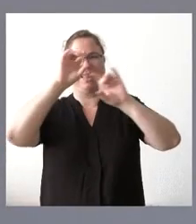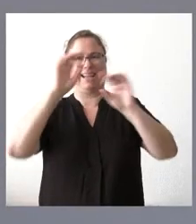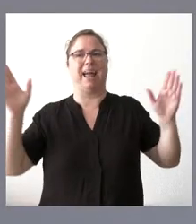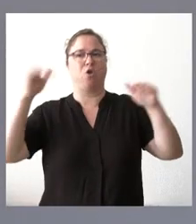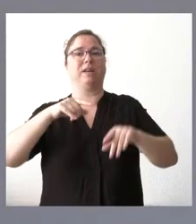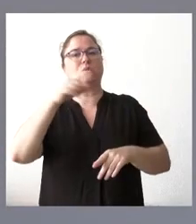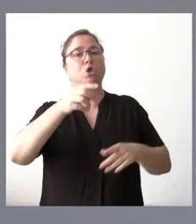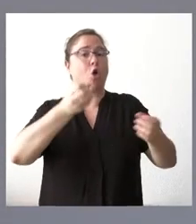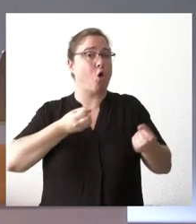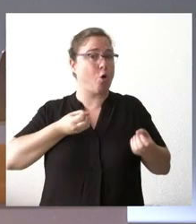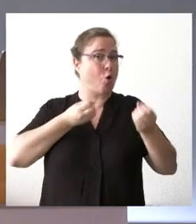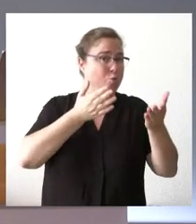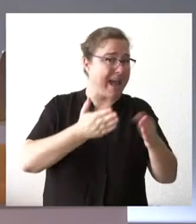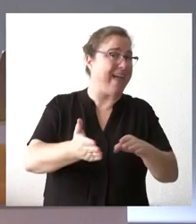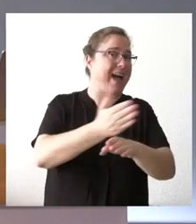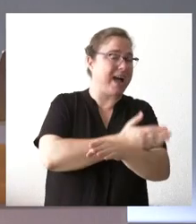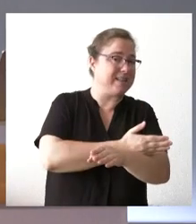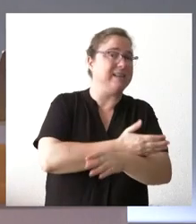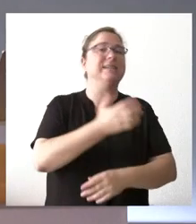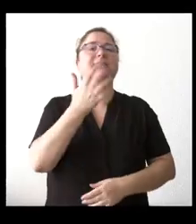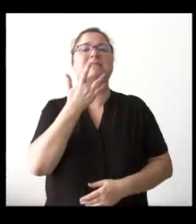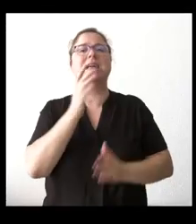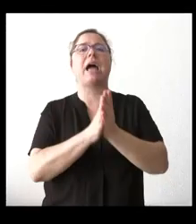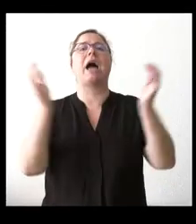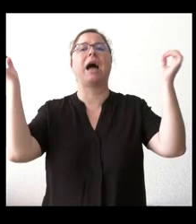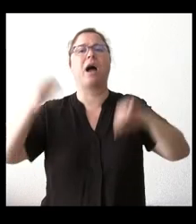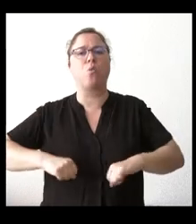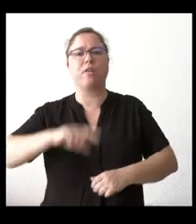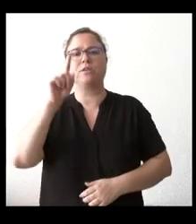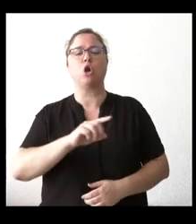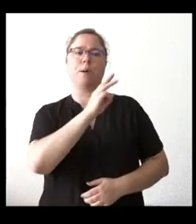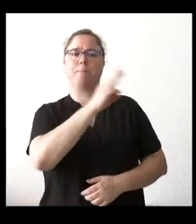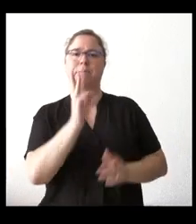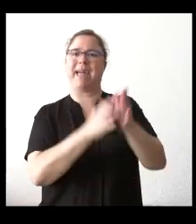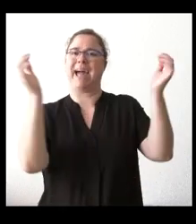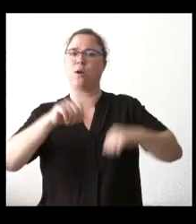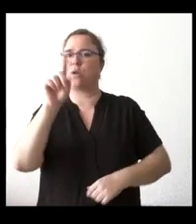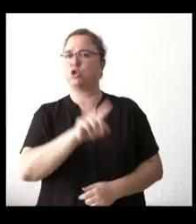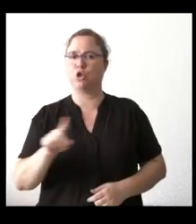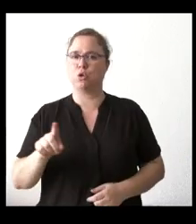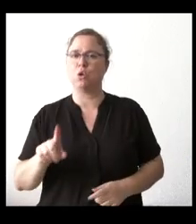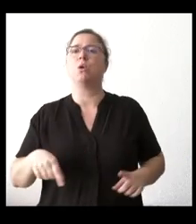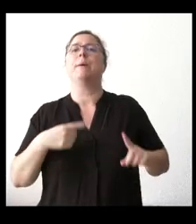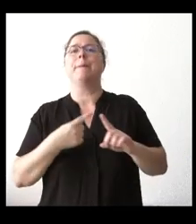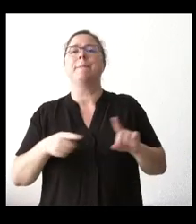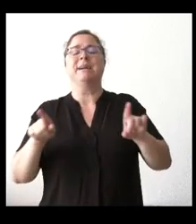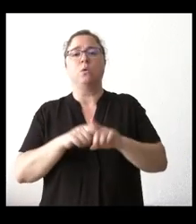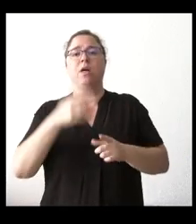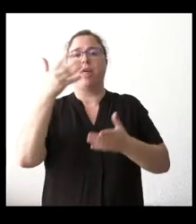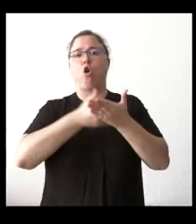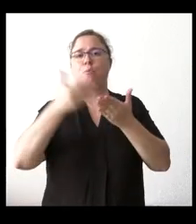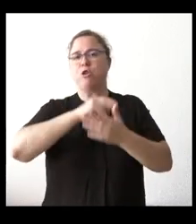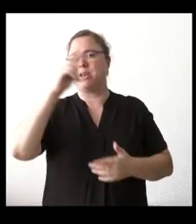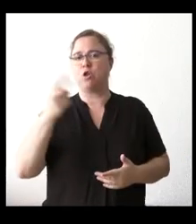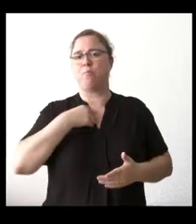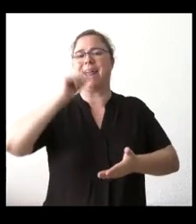comunicárselas a ustedes antes, previamente, si las han consensuado con la parte del PP, es lo que no me ha quedado muy claro. Y luego, aparte, esos cinco millones de euros que se anunciaron para